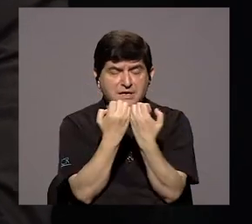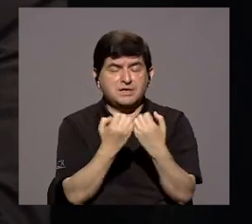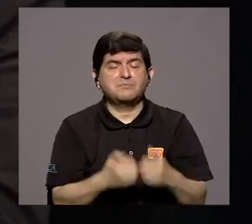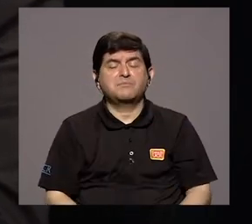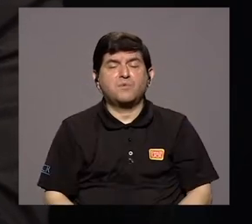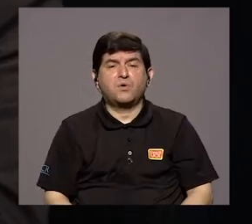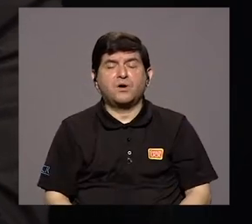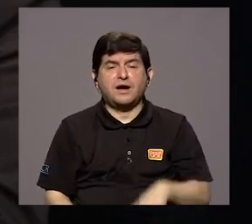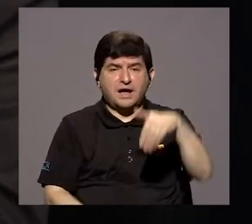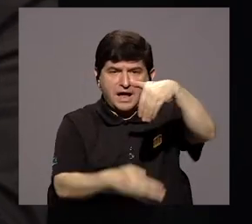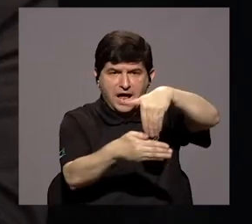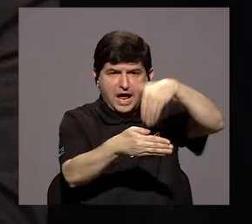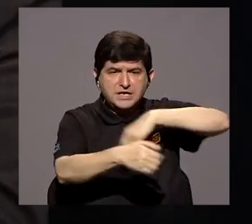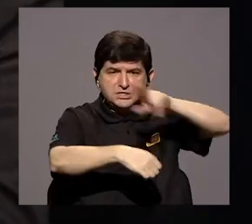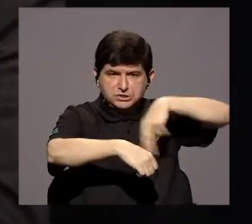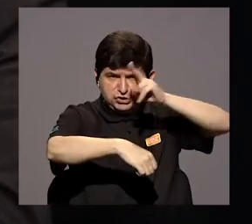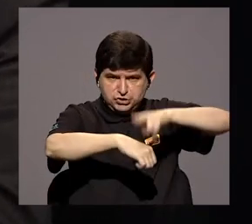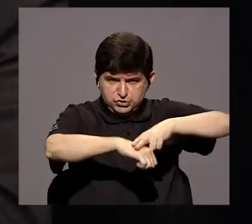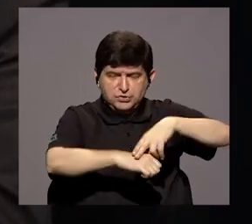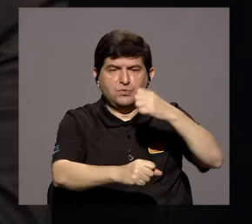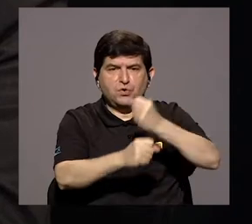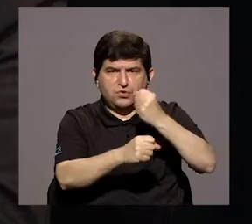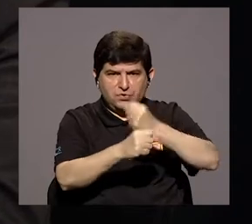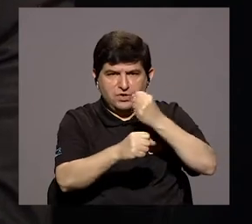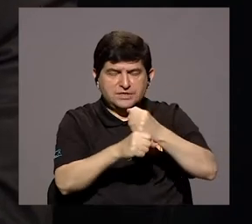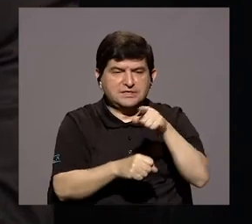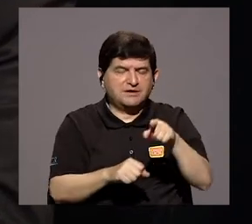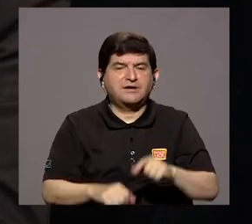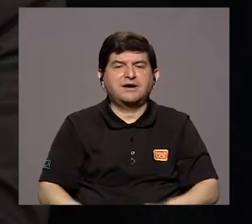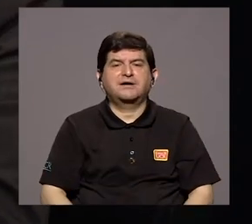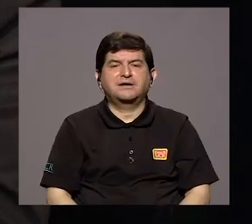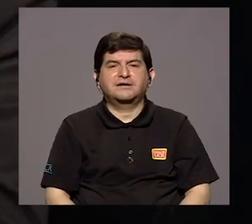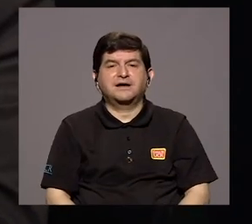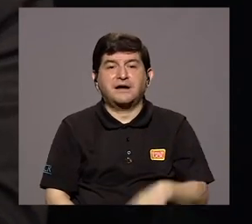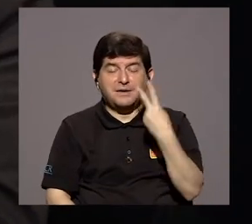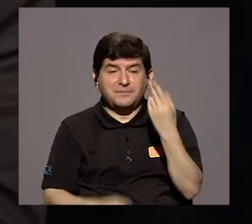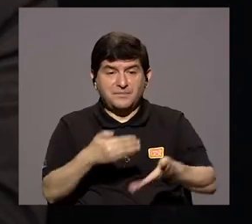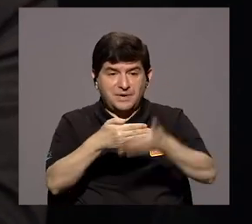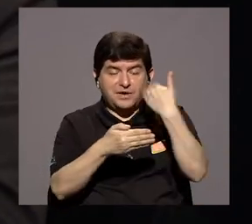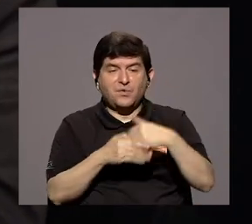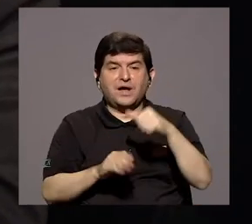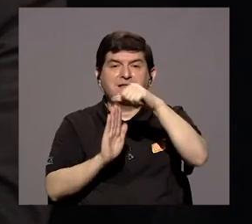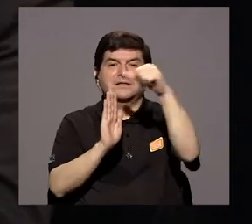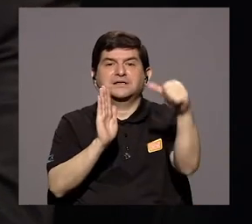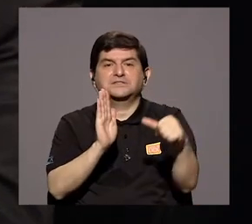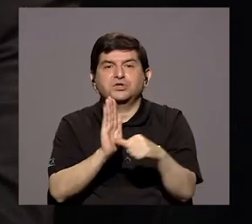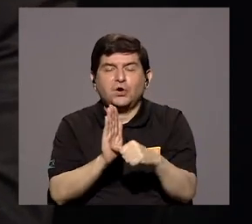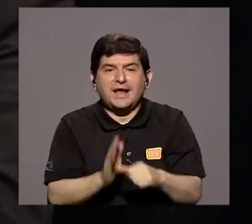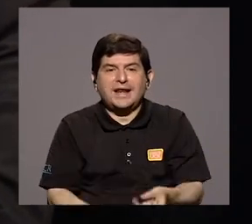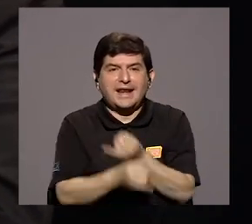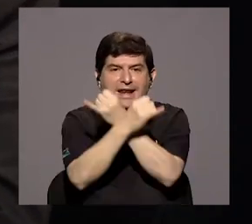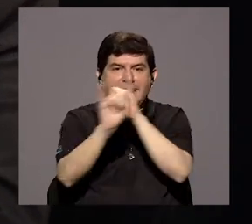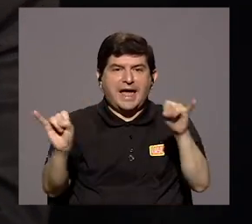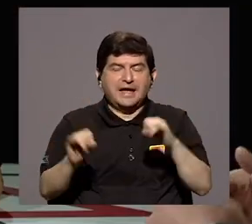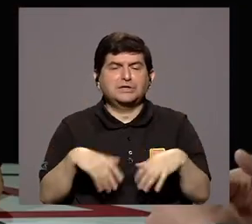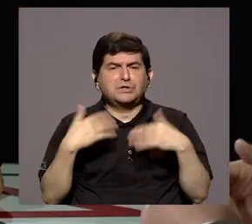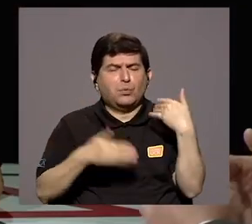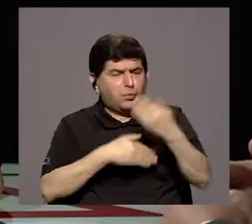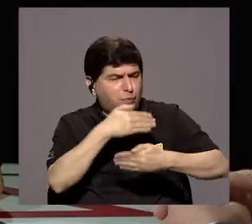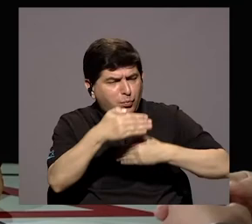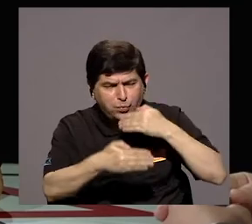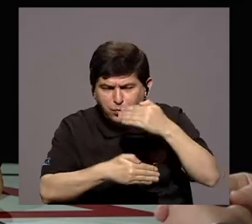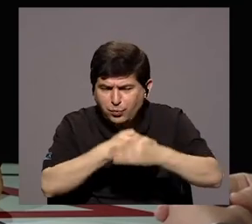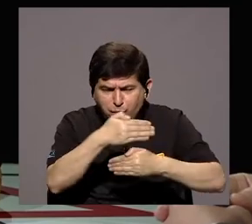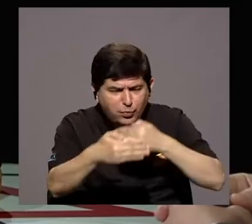Nacional, que el Archivo Nacional también trabaja todo este tipo de... ahora lo vimos con el Acta de la Independencia, todo el proceso... Hermosísima. ...que se